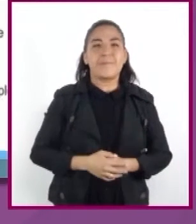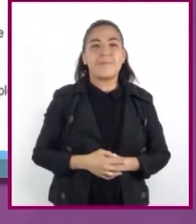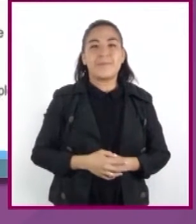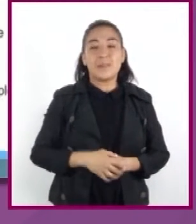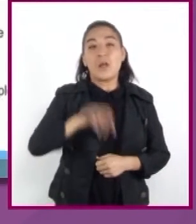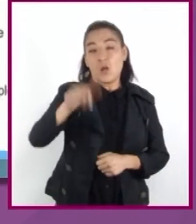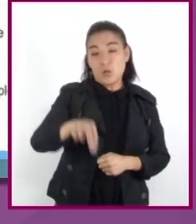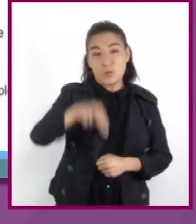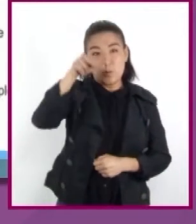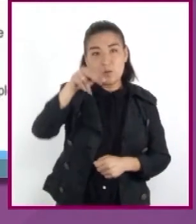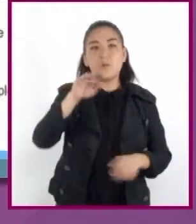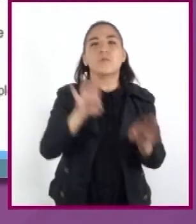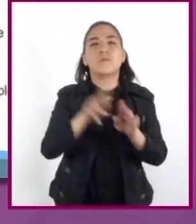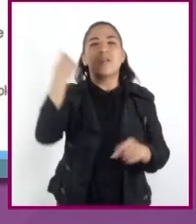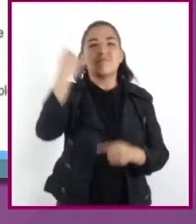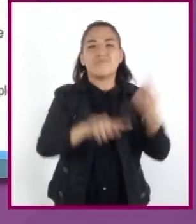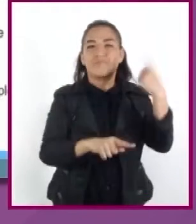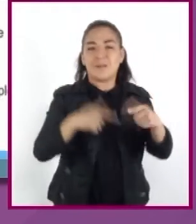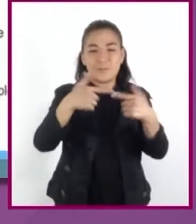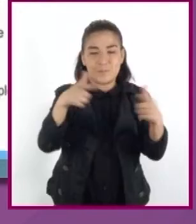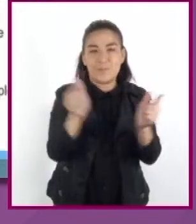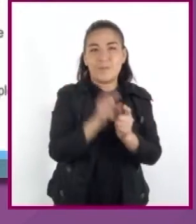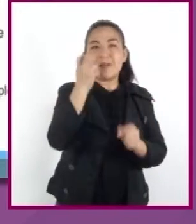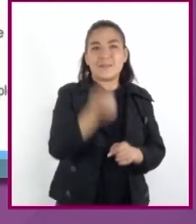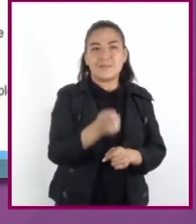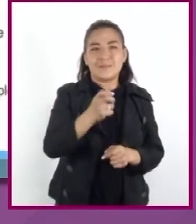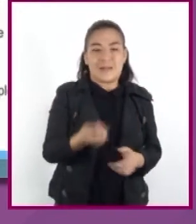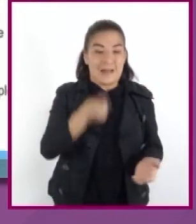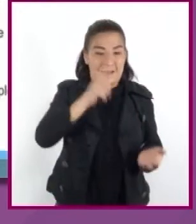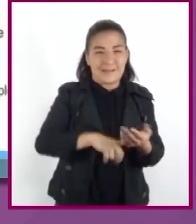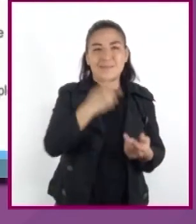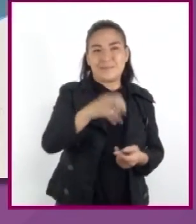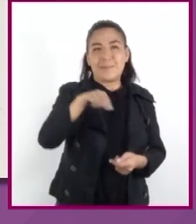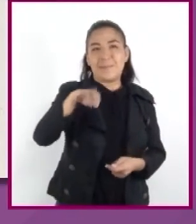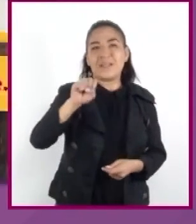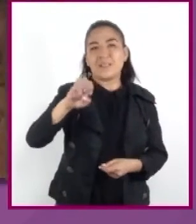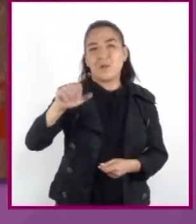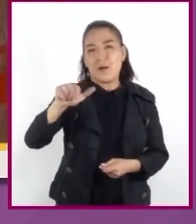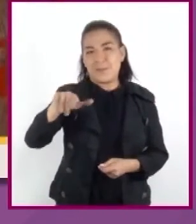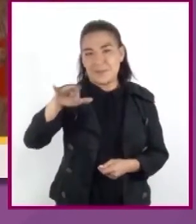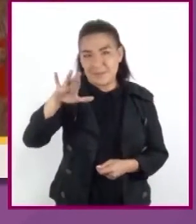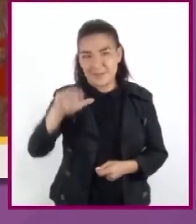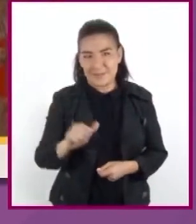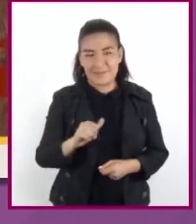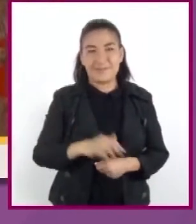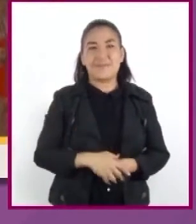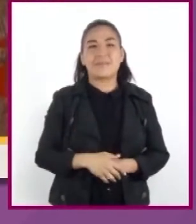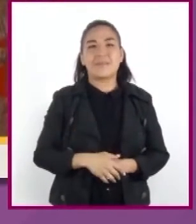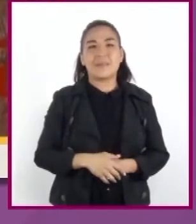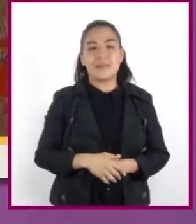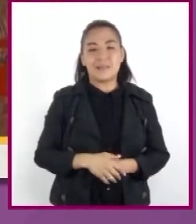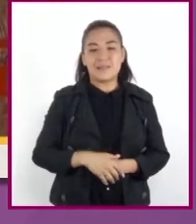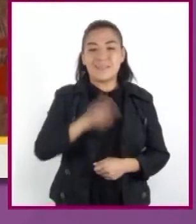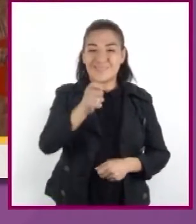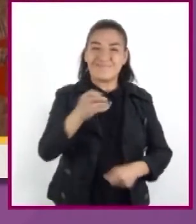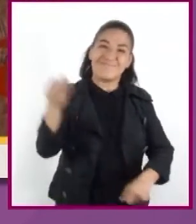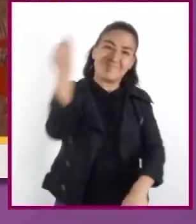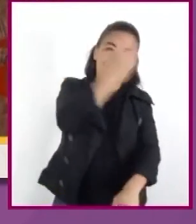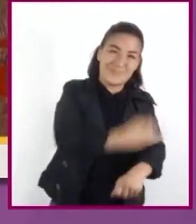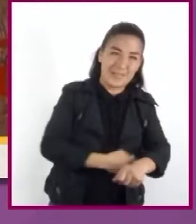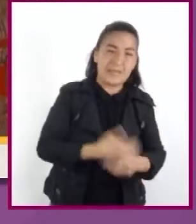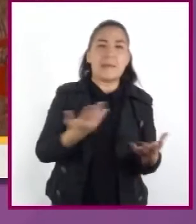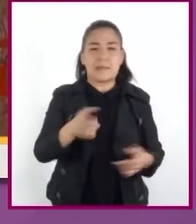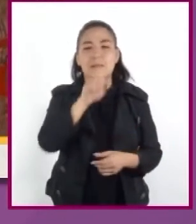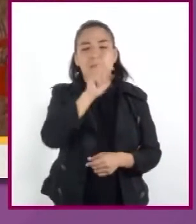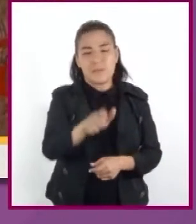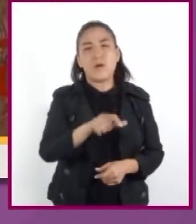que el norte fue colonizado por grupos procedentes del interior de Mesoamérica. El clásico tardío, o también